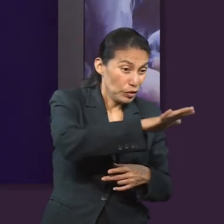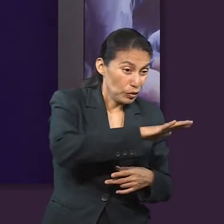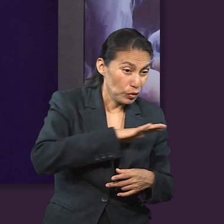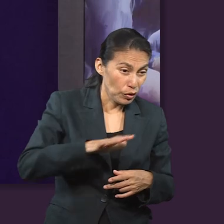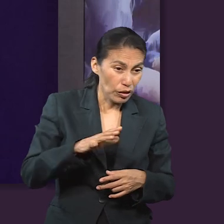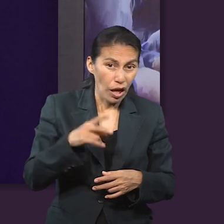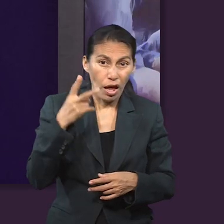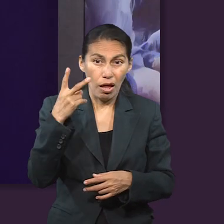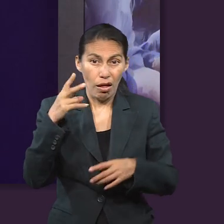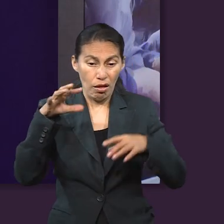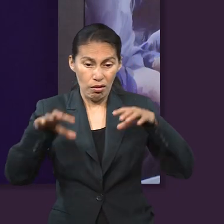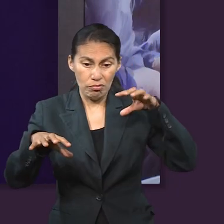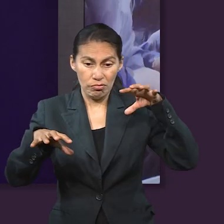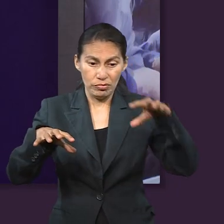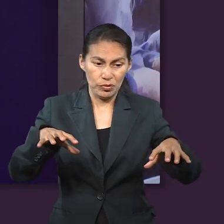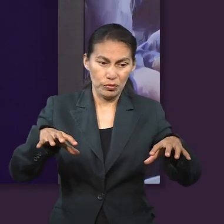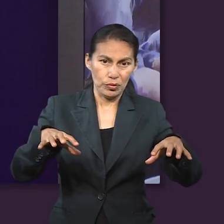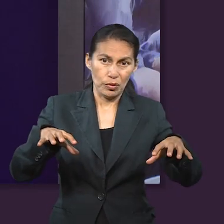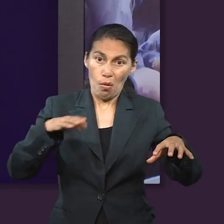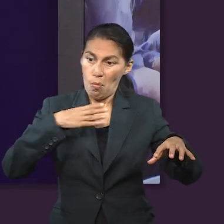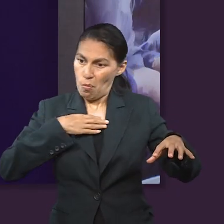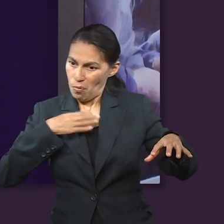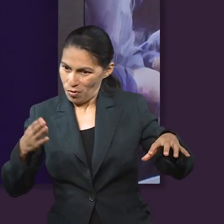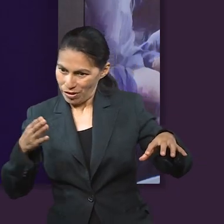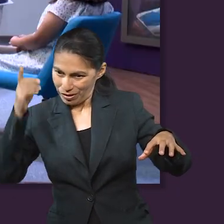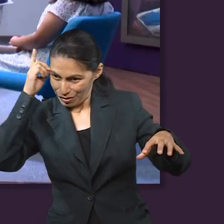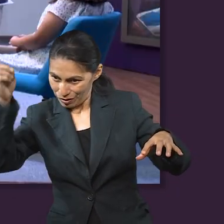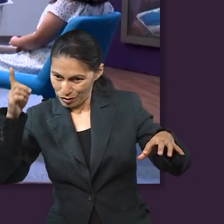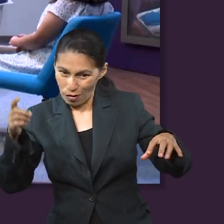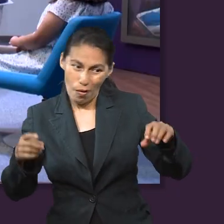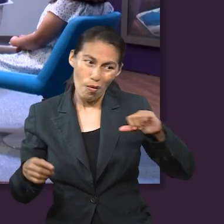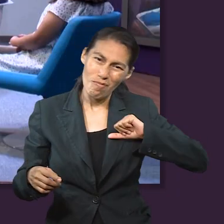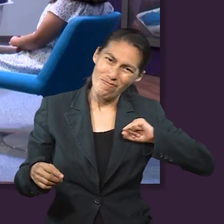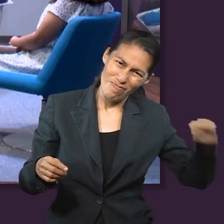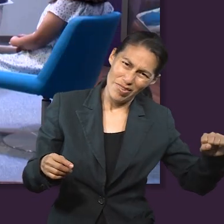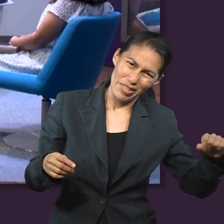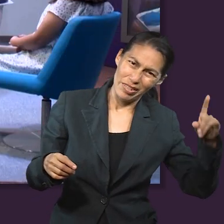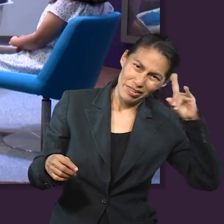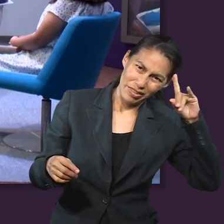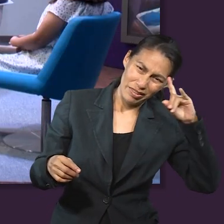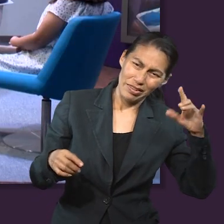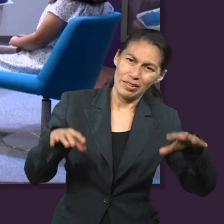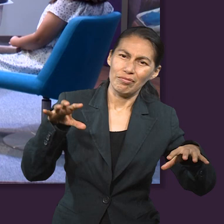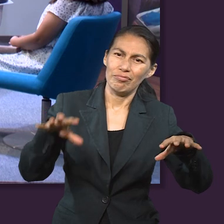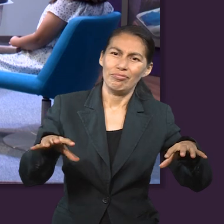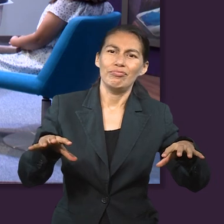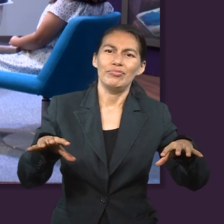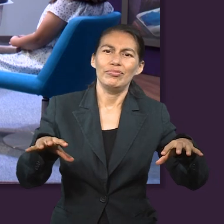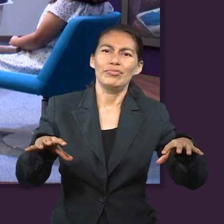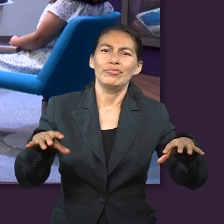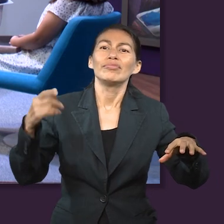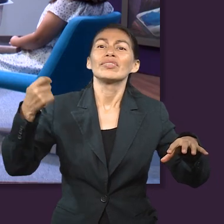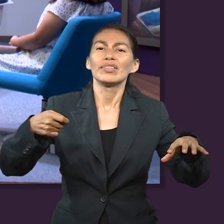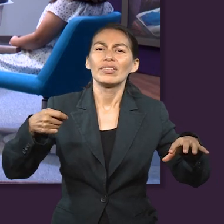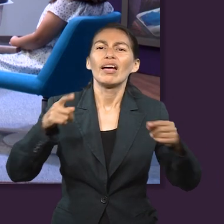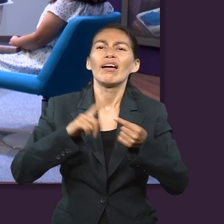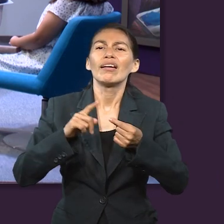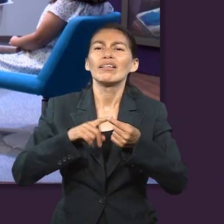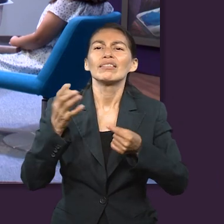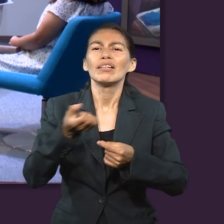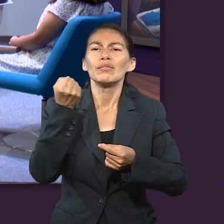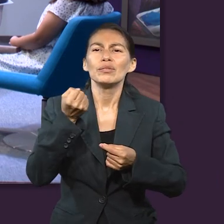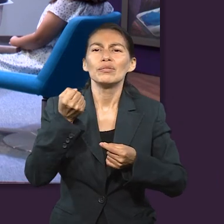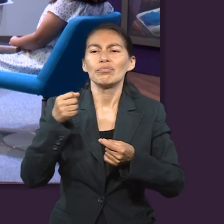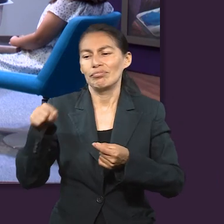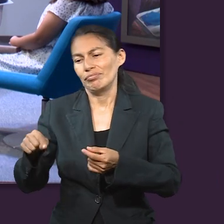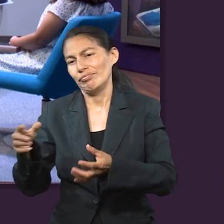comunidades, ¿no? Y el impacto que tiene pertenecer a la comunidad de Dios es lo que nos va a determinar si somos